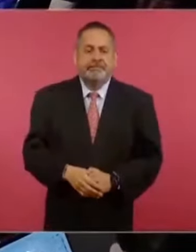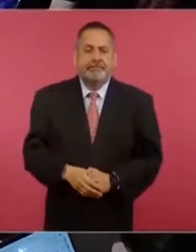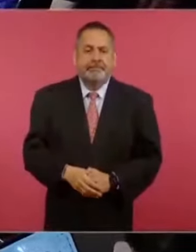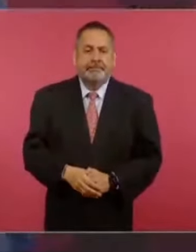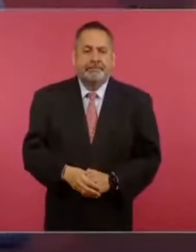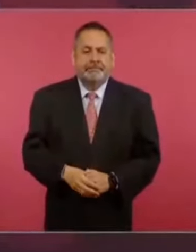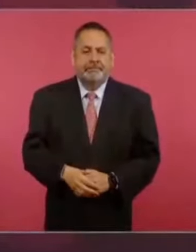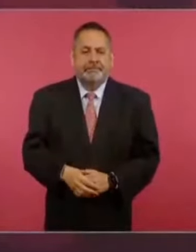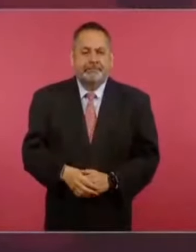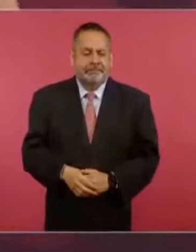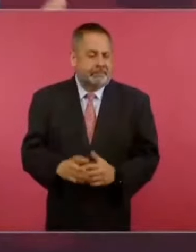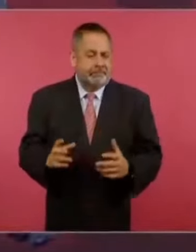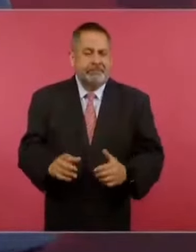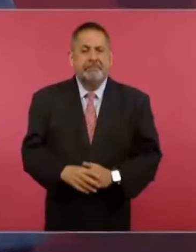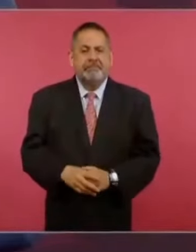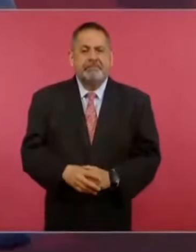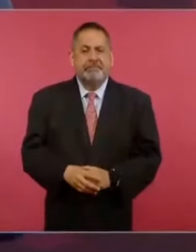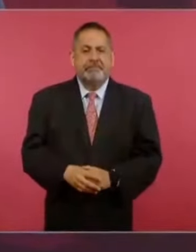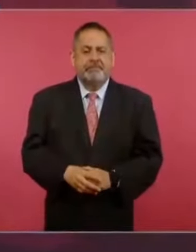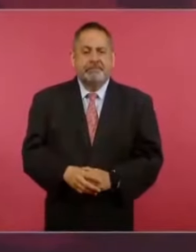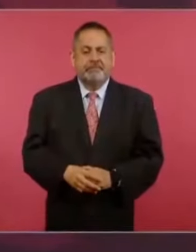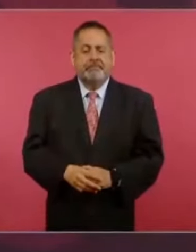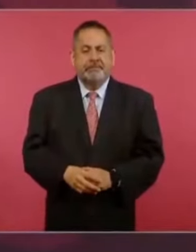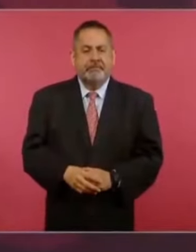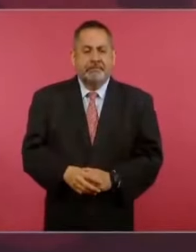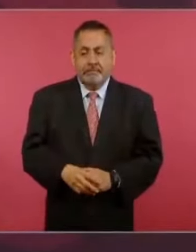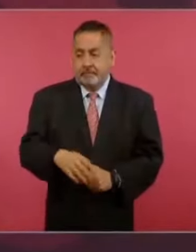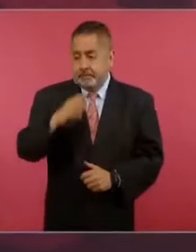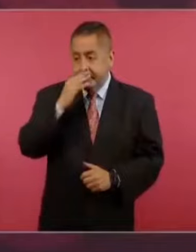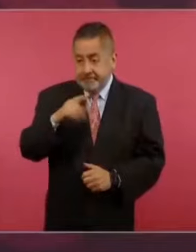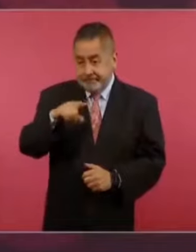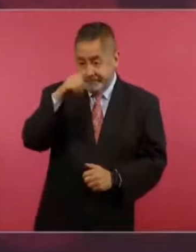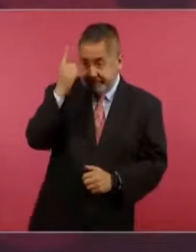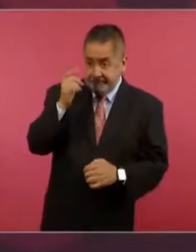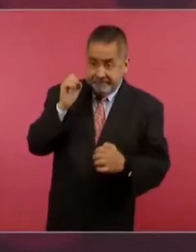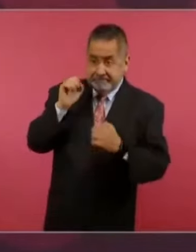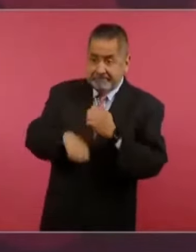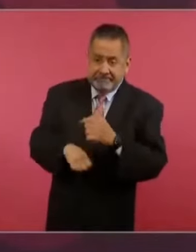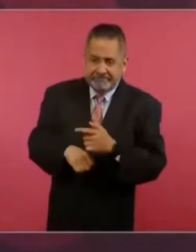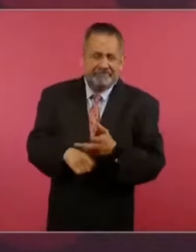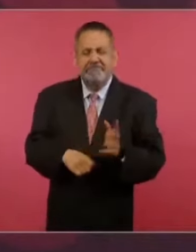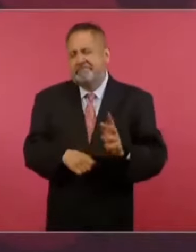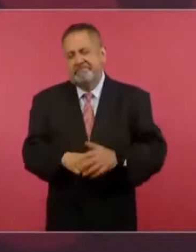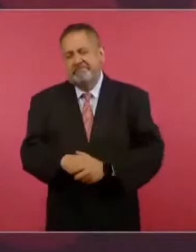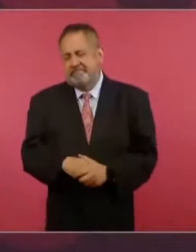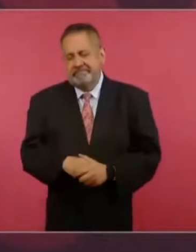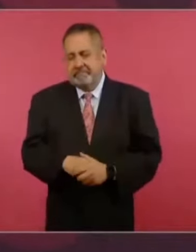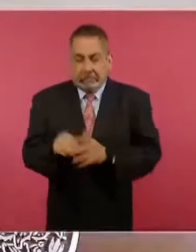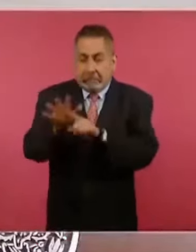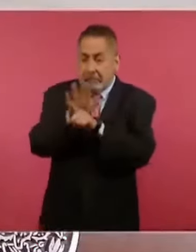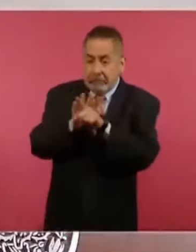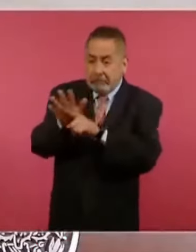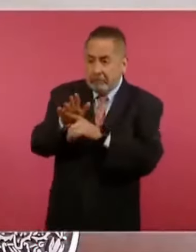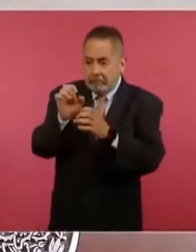Entonces, no es fácil engatusarlo,